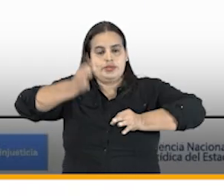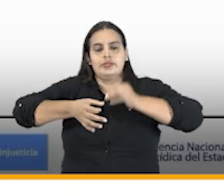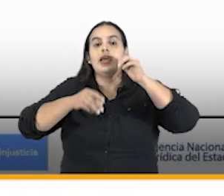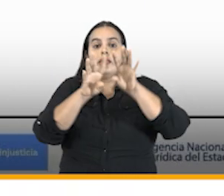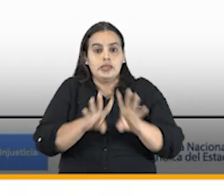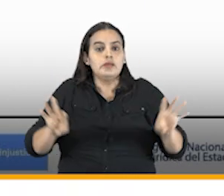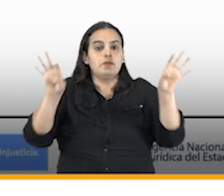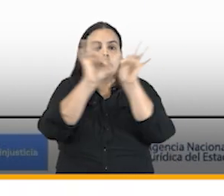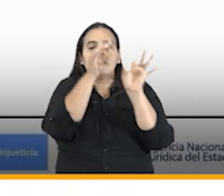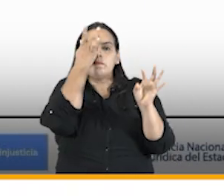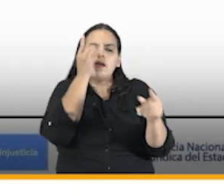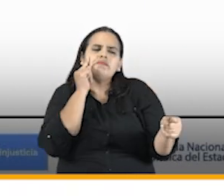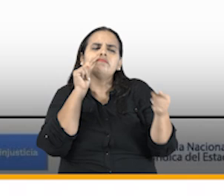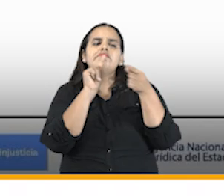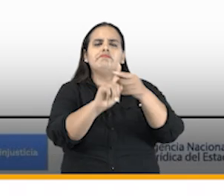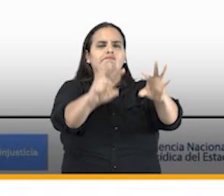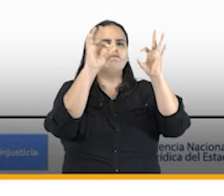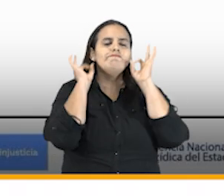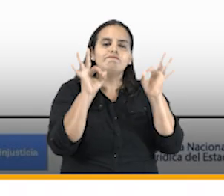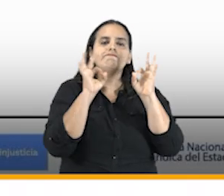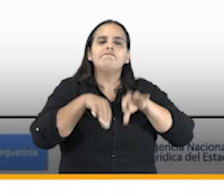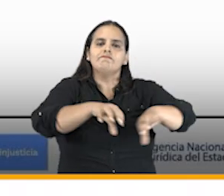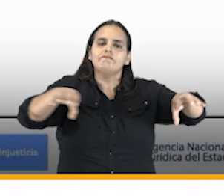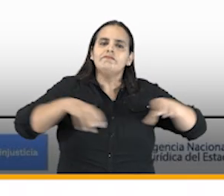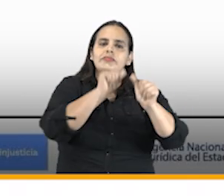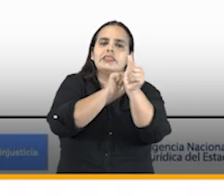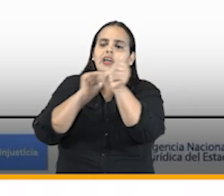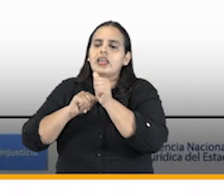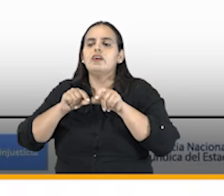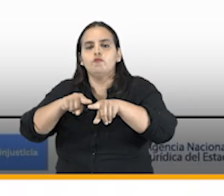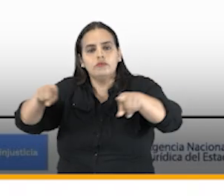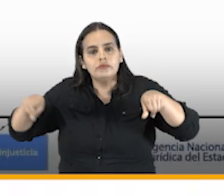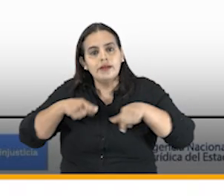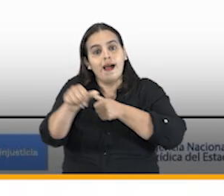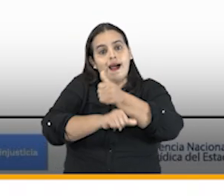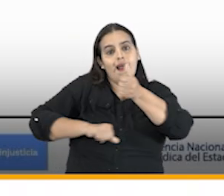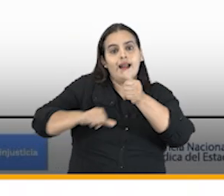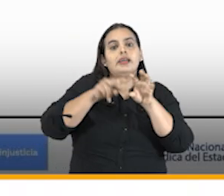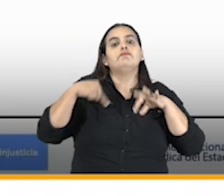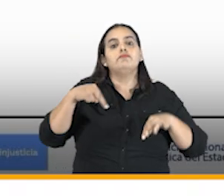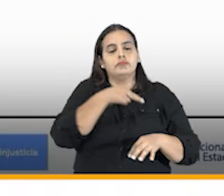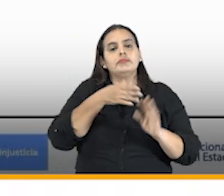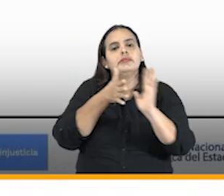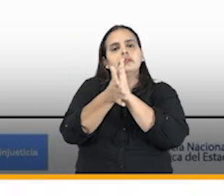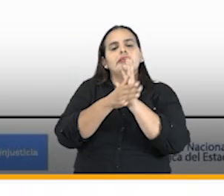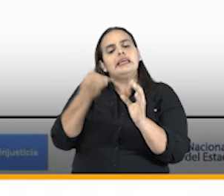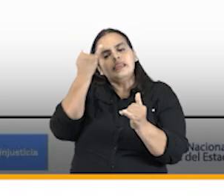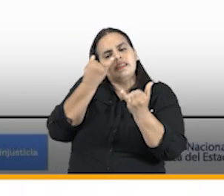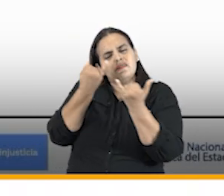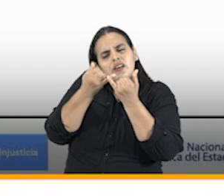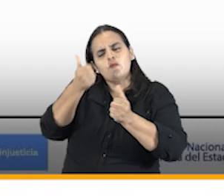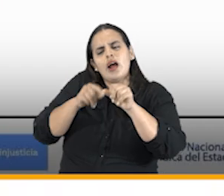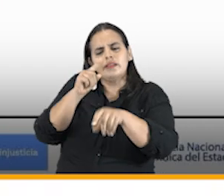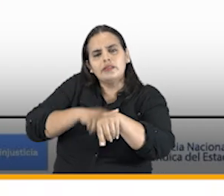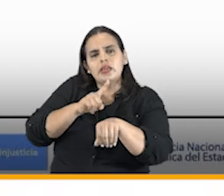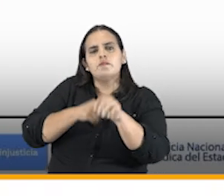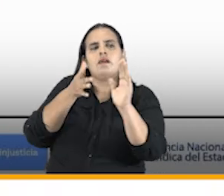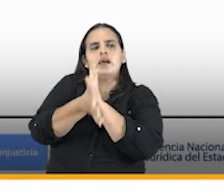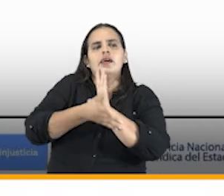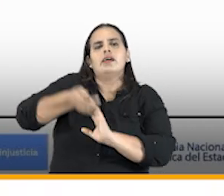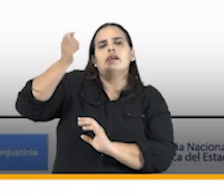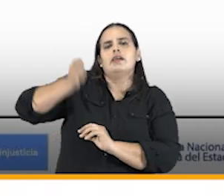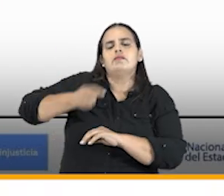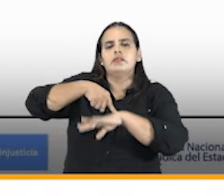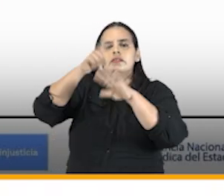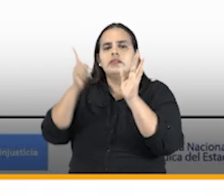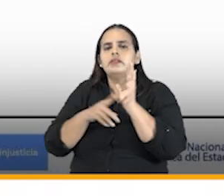enfoque de optimizar la gestión en cada una de las áreas tenemos que identificar qué tanto tiempo de los abogados se está destinando a las labores